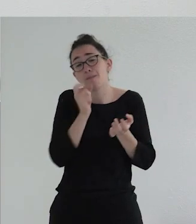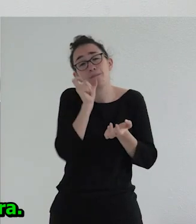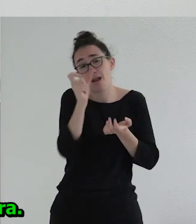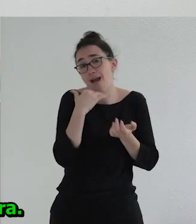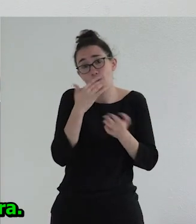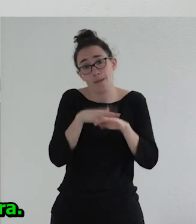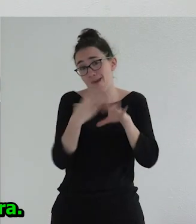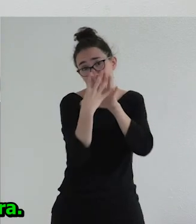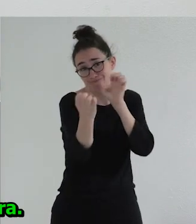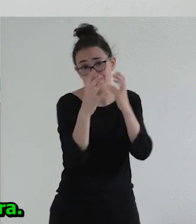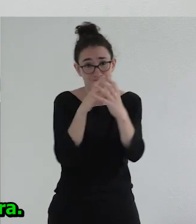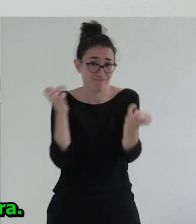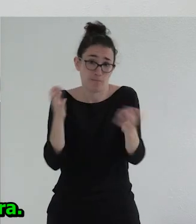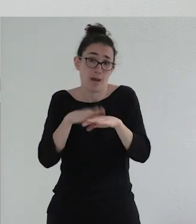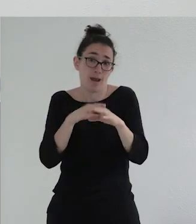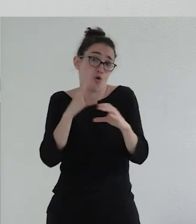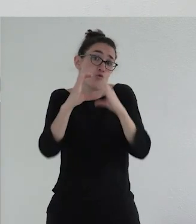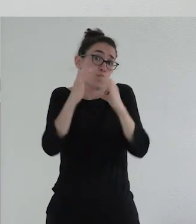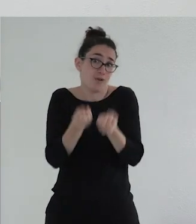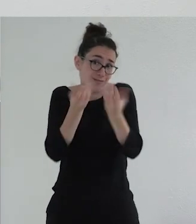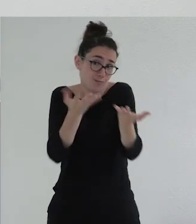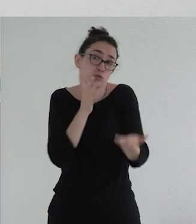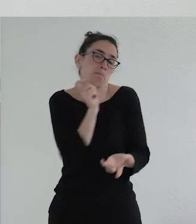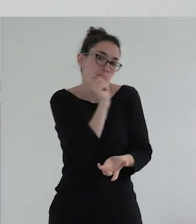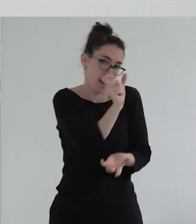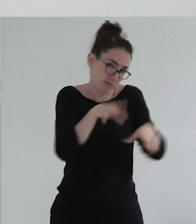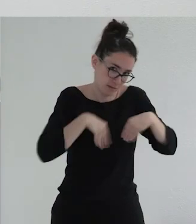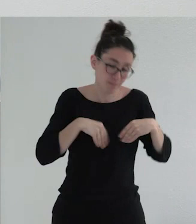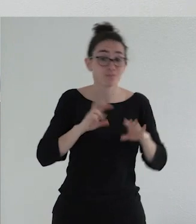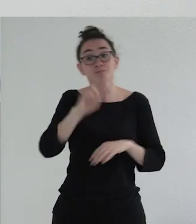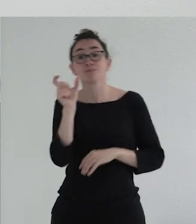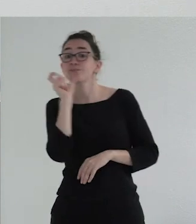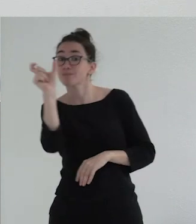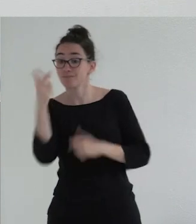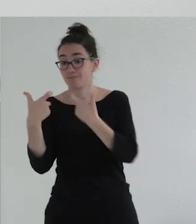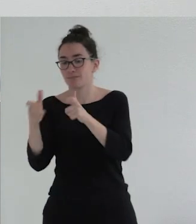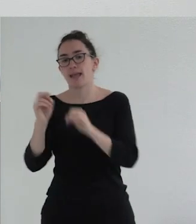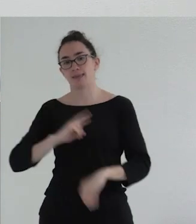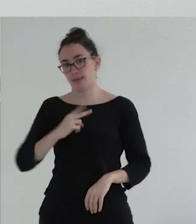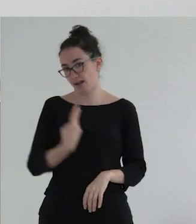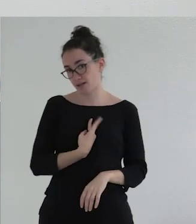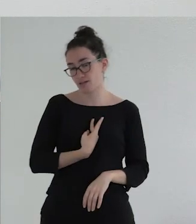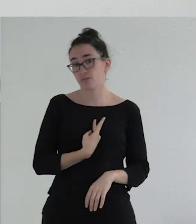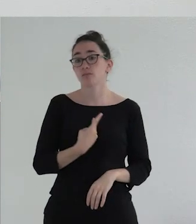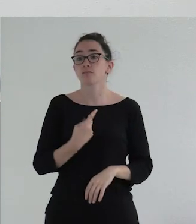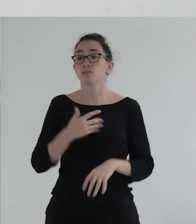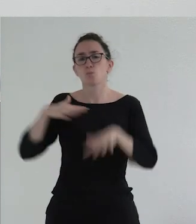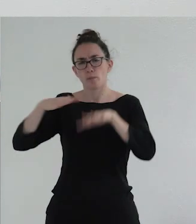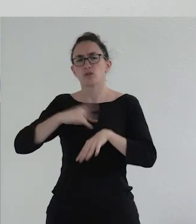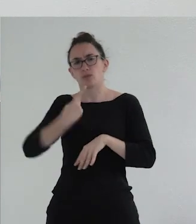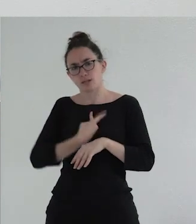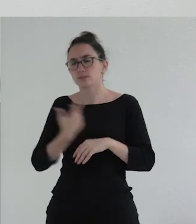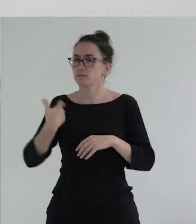tenemos que comunicar así que entiendo el uso de esa palabra y luego estaría la categoría trans que es una categoría o la categoría transexual que el movimiento trans